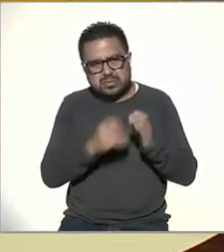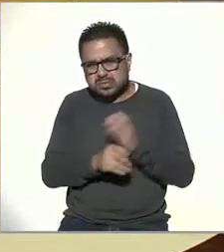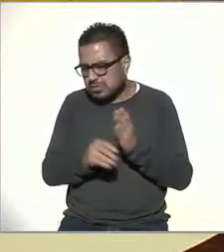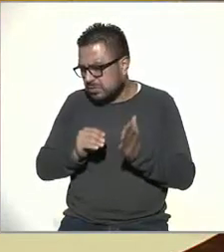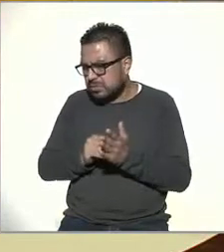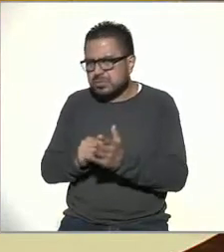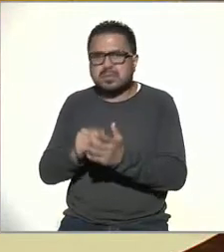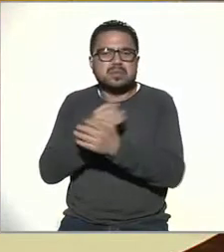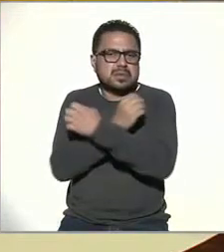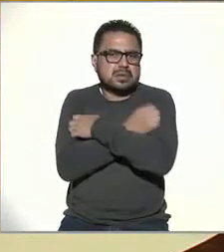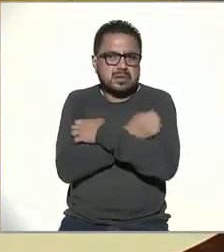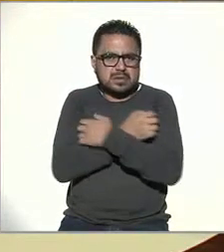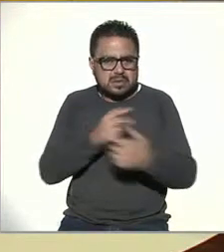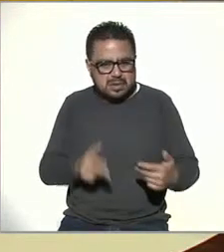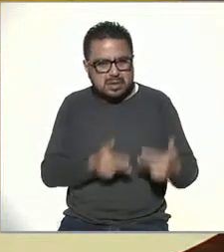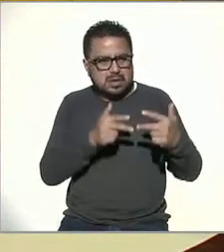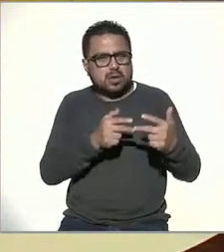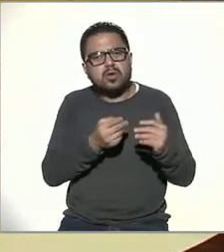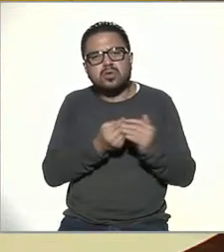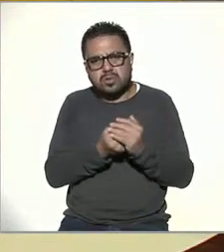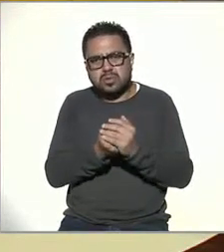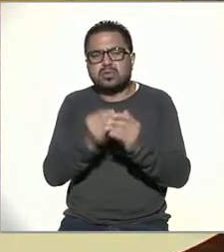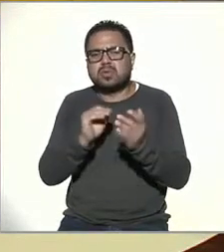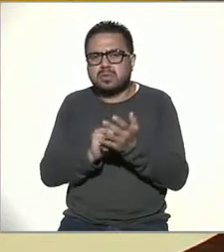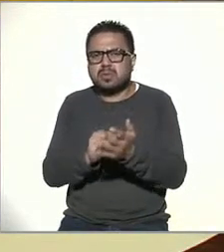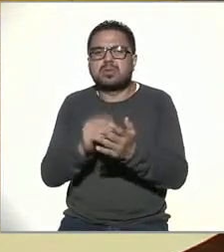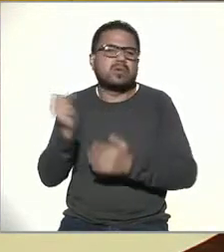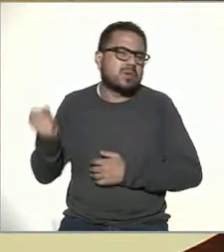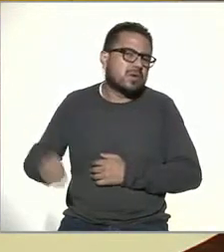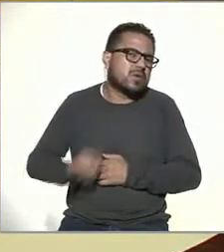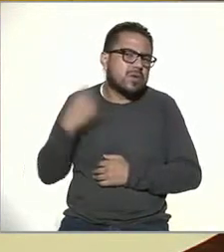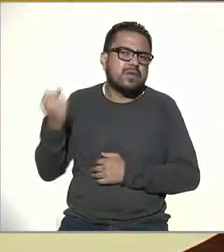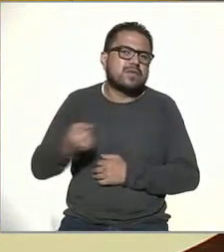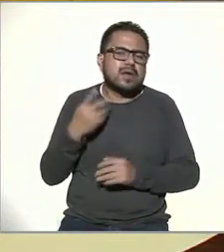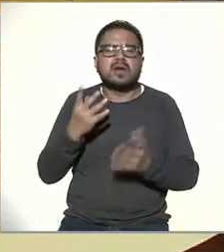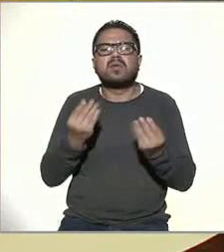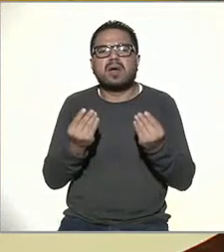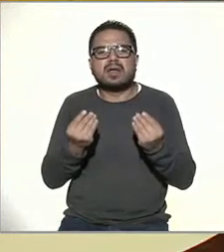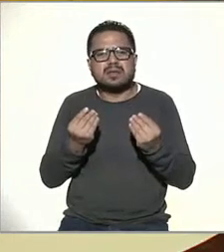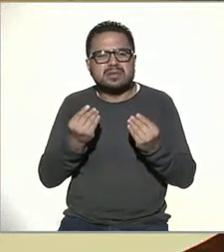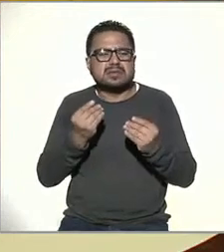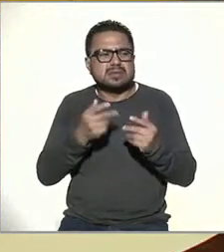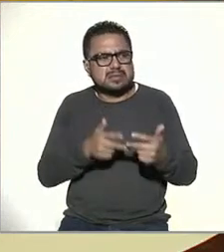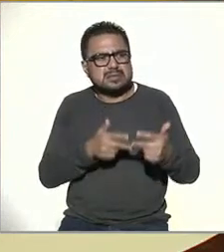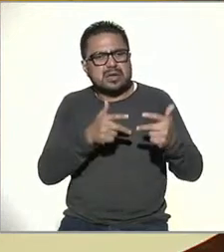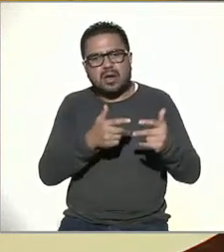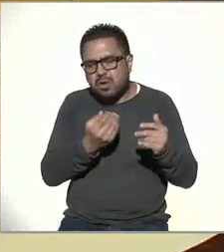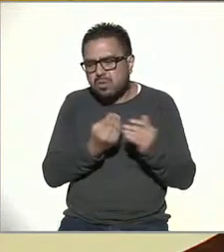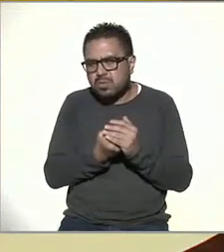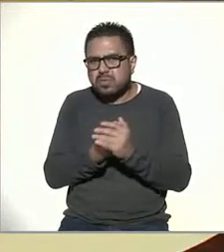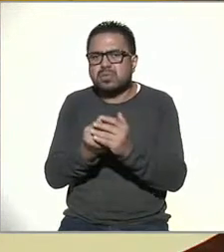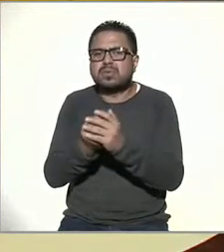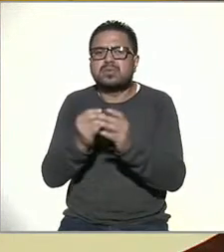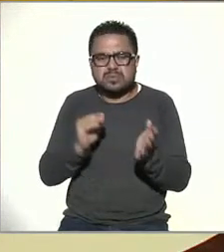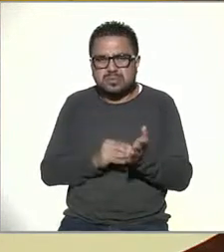educación a distancia se sigue dando. ¿Cuántas conferencias se siguen dando a distancia? ¿Cuántos cursos todavía se siguen dando a distancia?